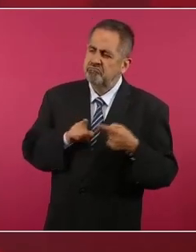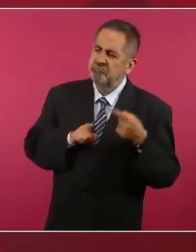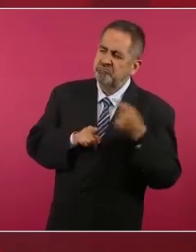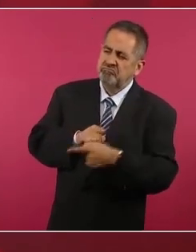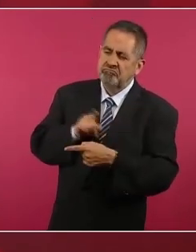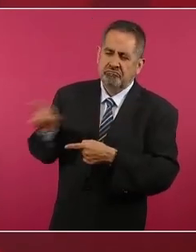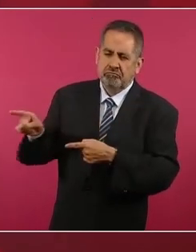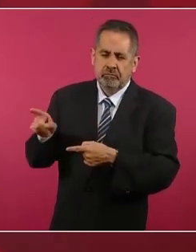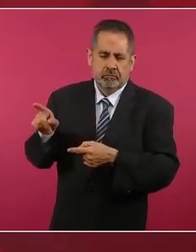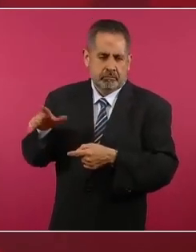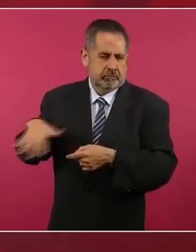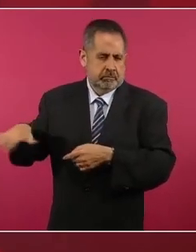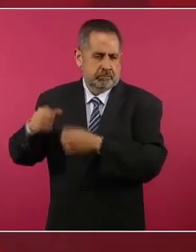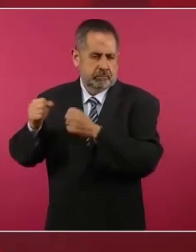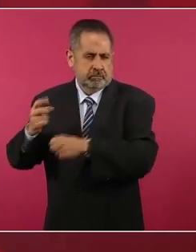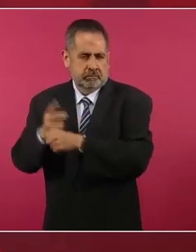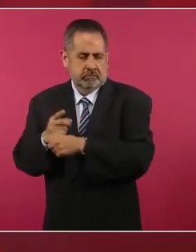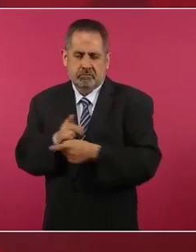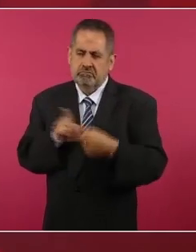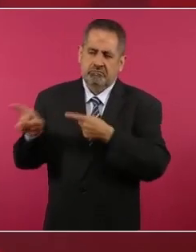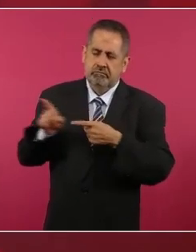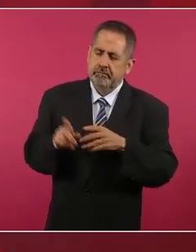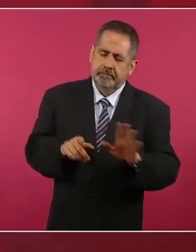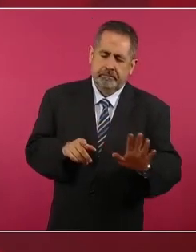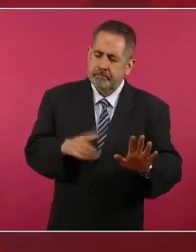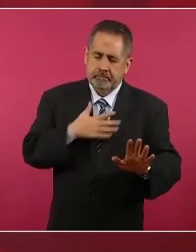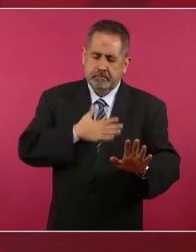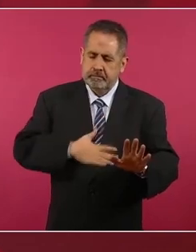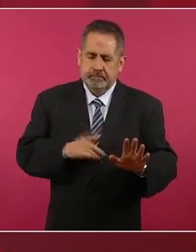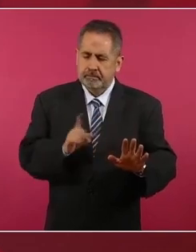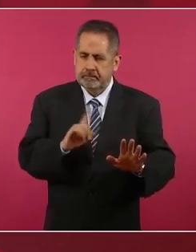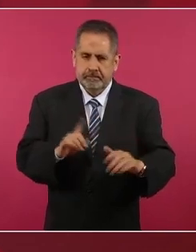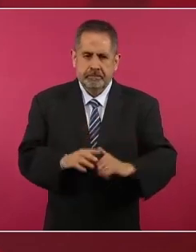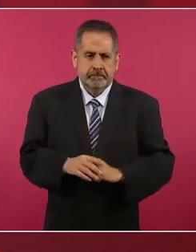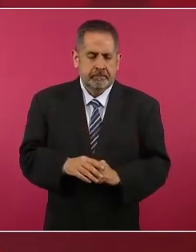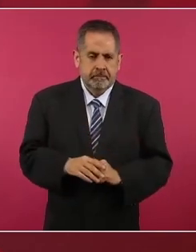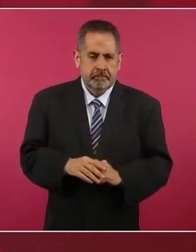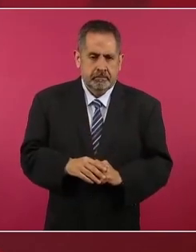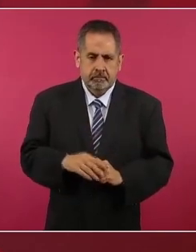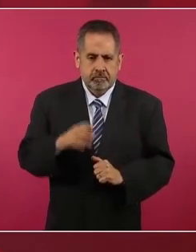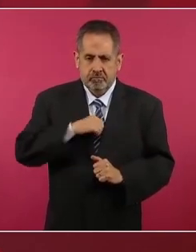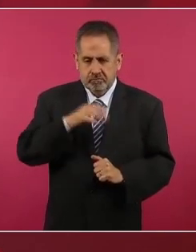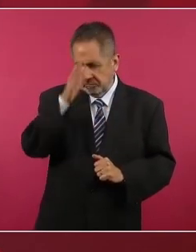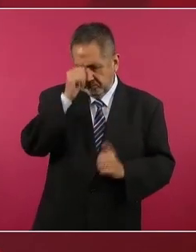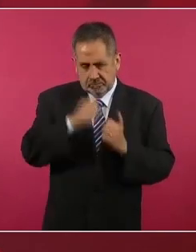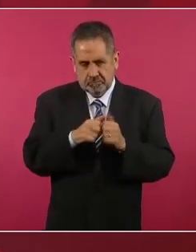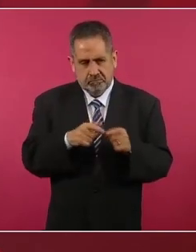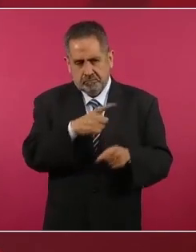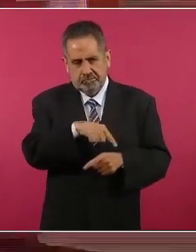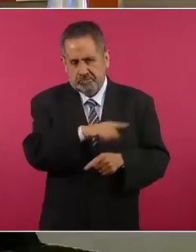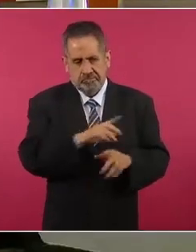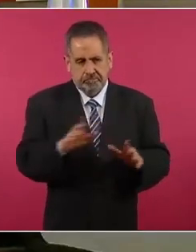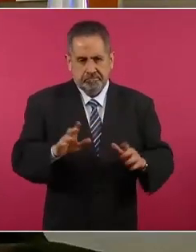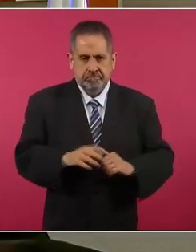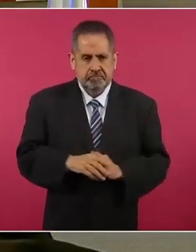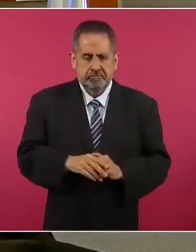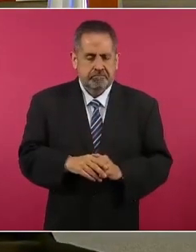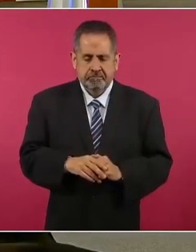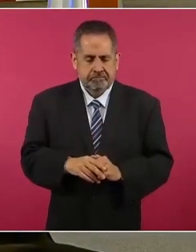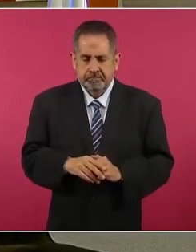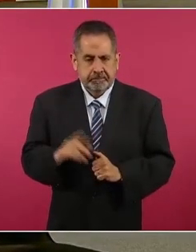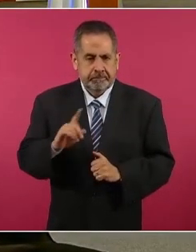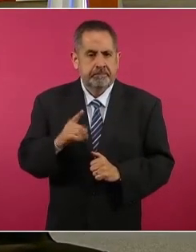gabinete de seguridad, no lo considero justo,